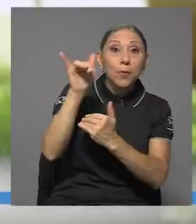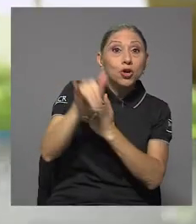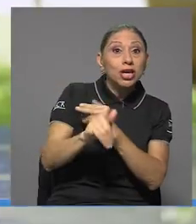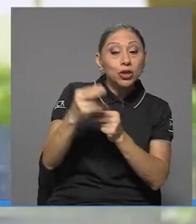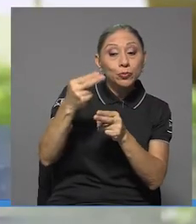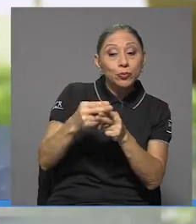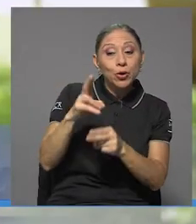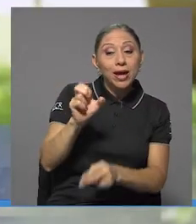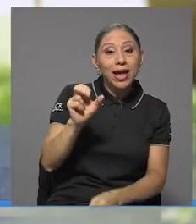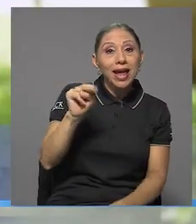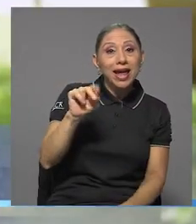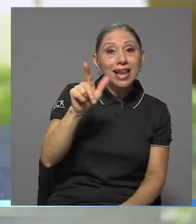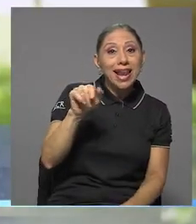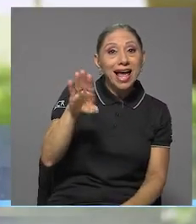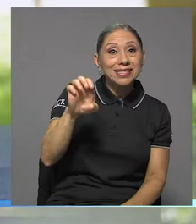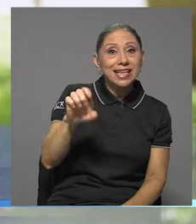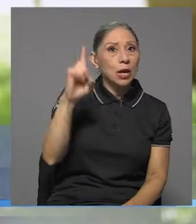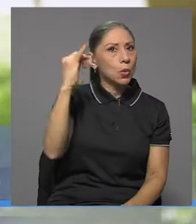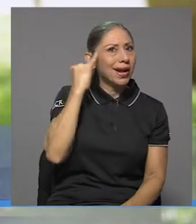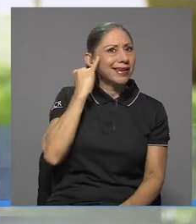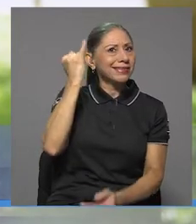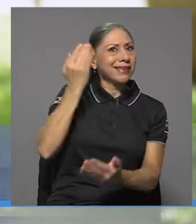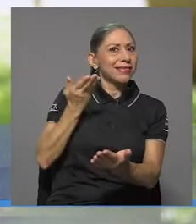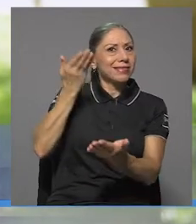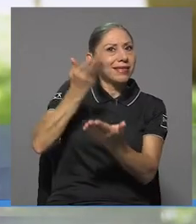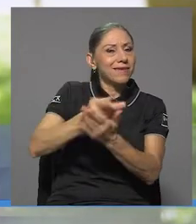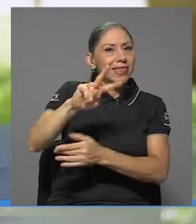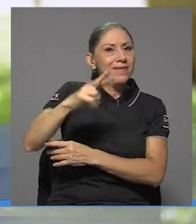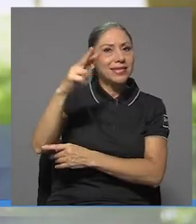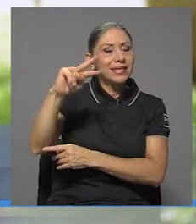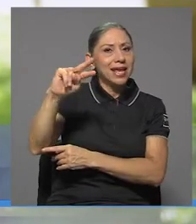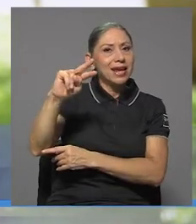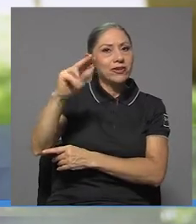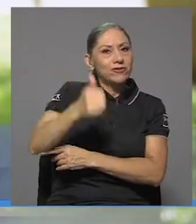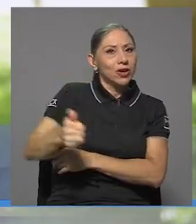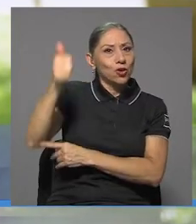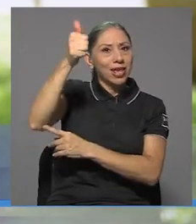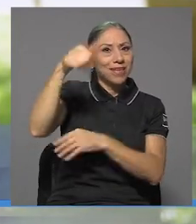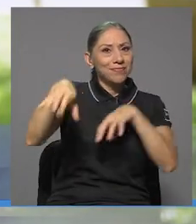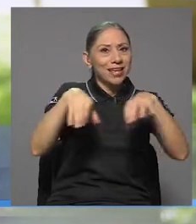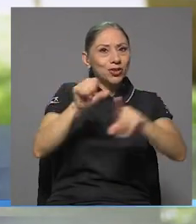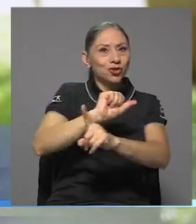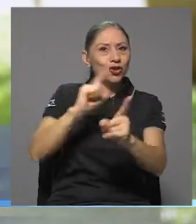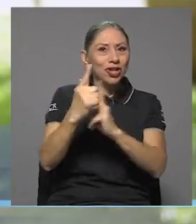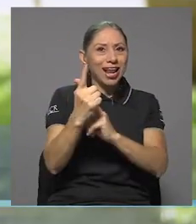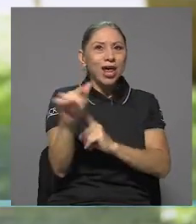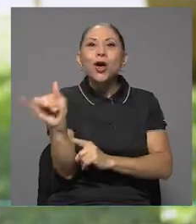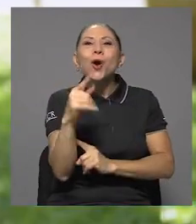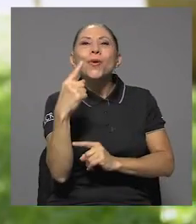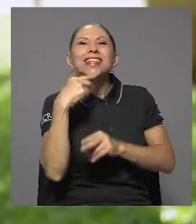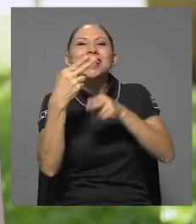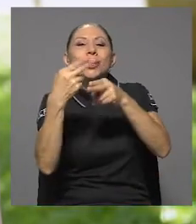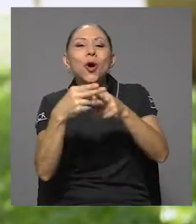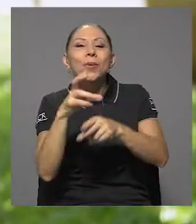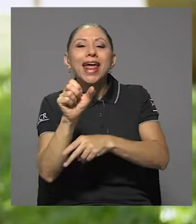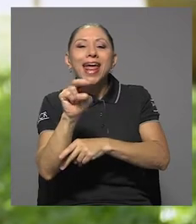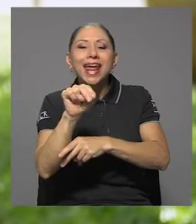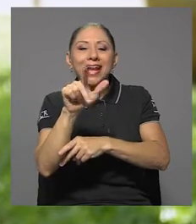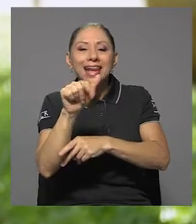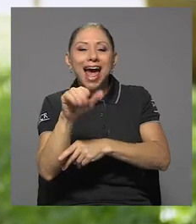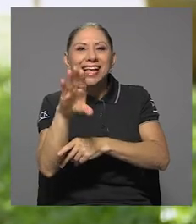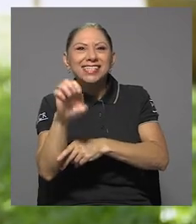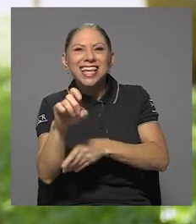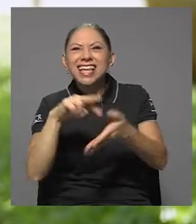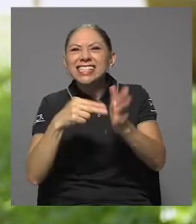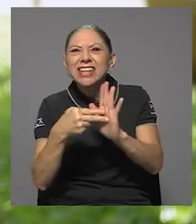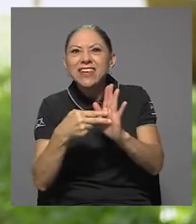Enlace es una iniciativa de la Vicerrectoría de Acción Social. Lo que pretende es, como su nombre lo dice, conectar, entrelazar